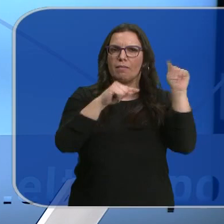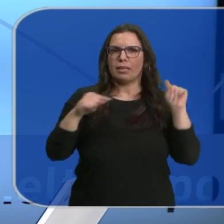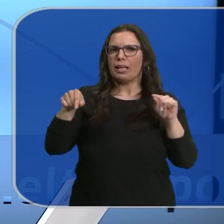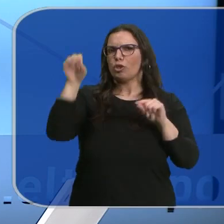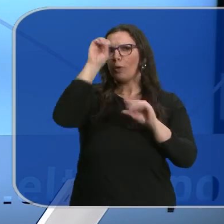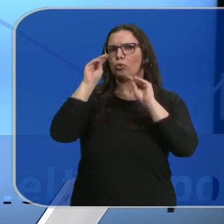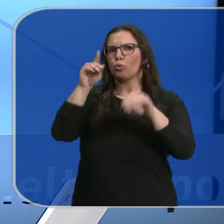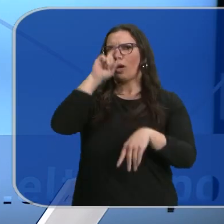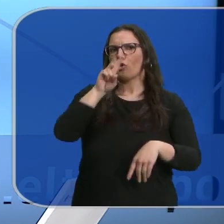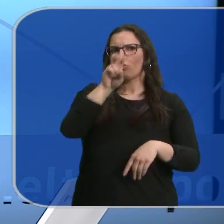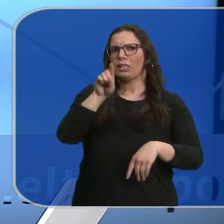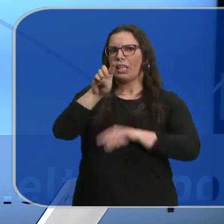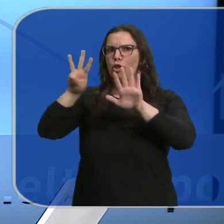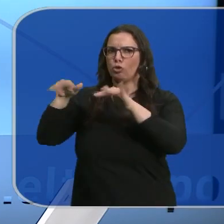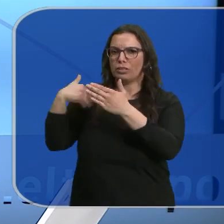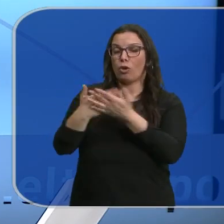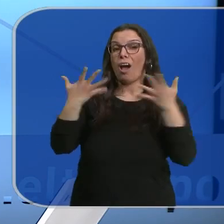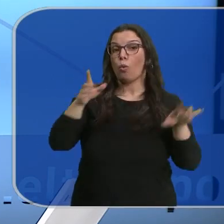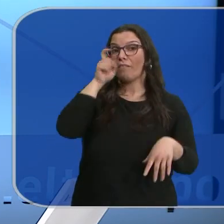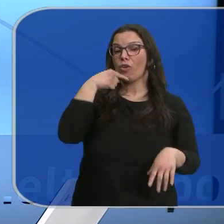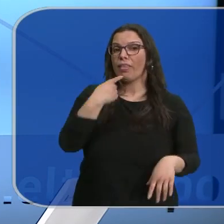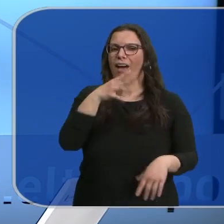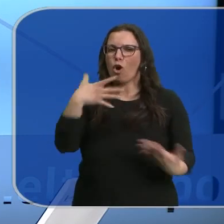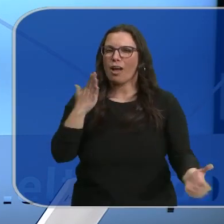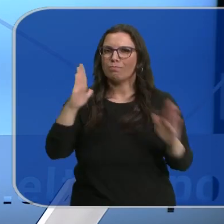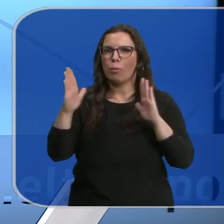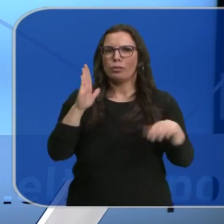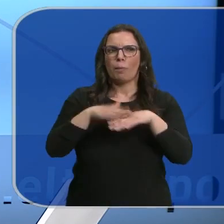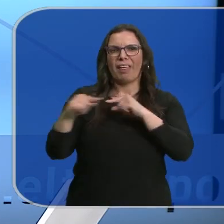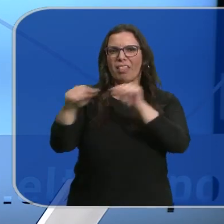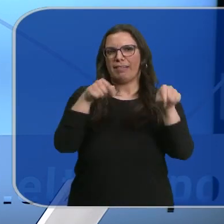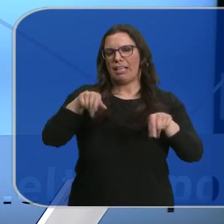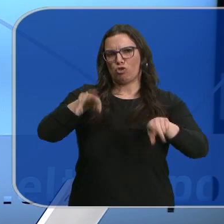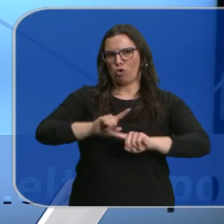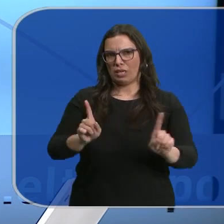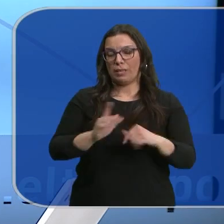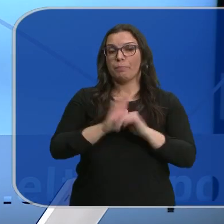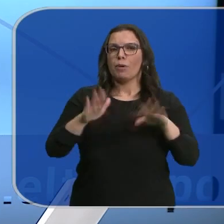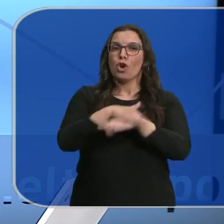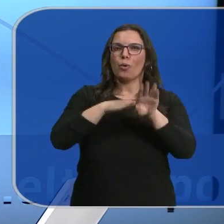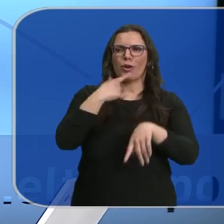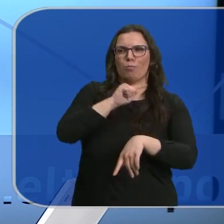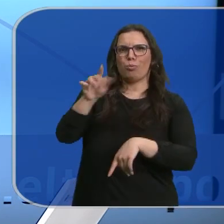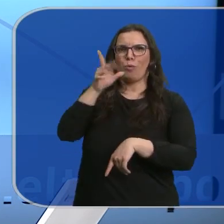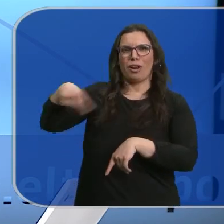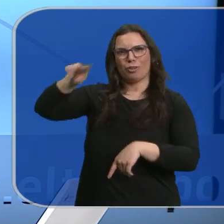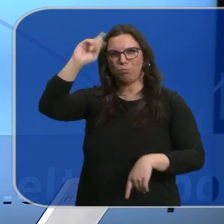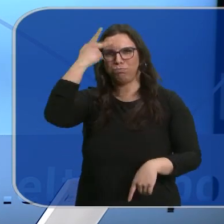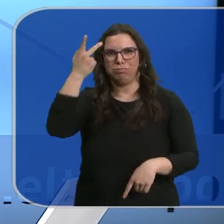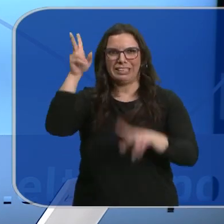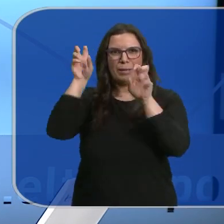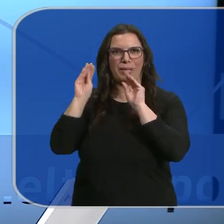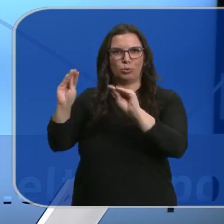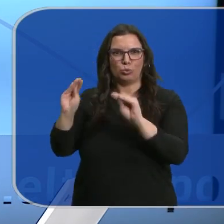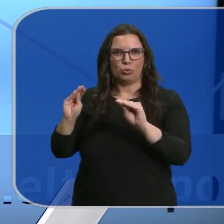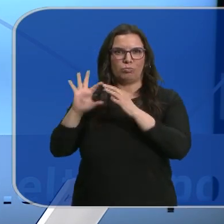2018. Aunque Alberto Núñez Ceijó ha matizado que todavía no es momento para esta discusión. Desde el gobierno critican este giro en la postura de